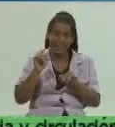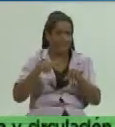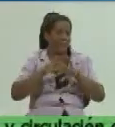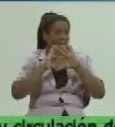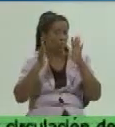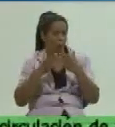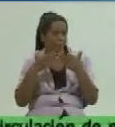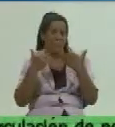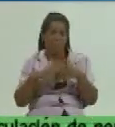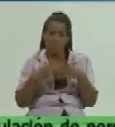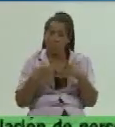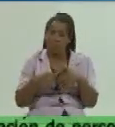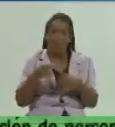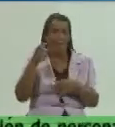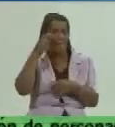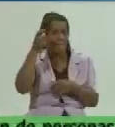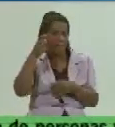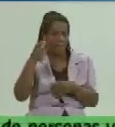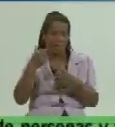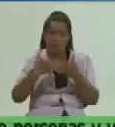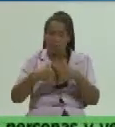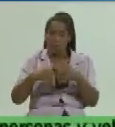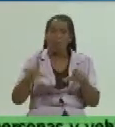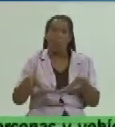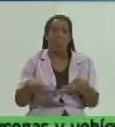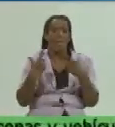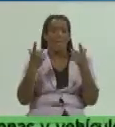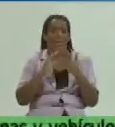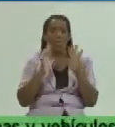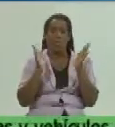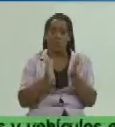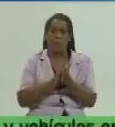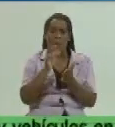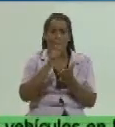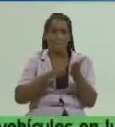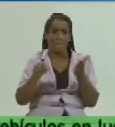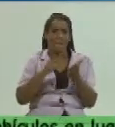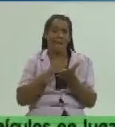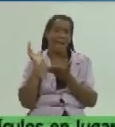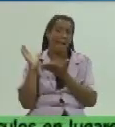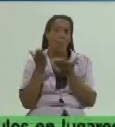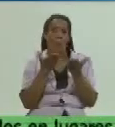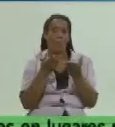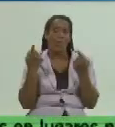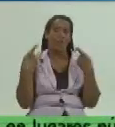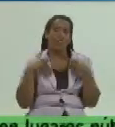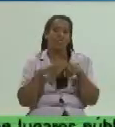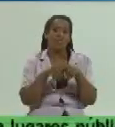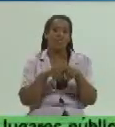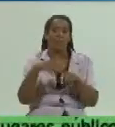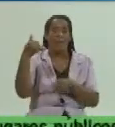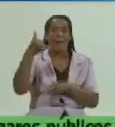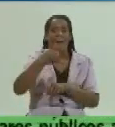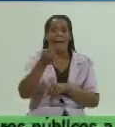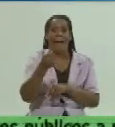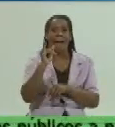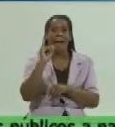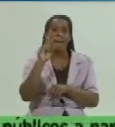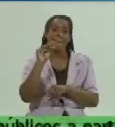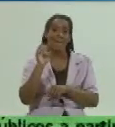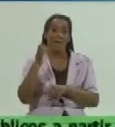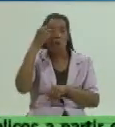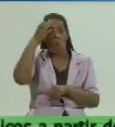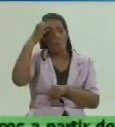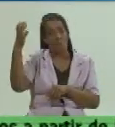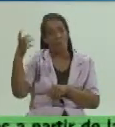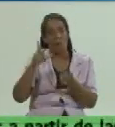una vez que los campesinos los productores cumplen con sus planes de acopio con nosotros ahora Jaime Chian Vega gobernador de la